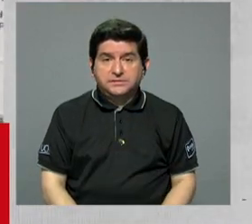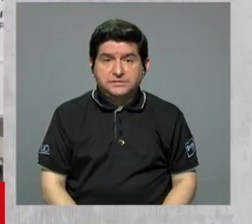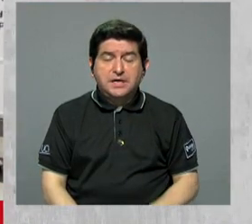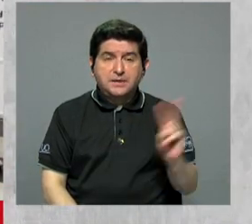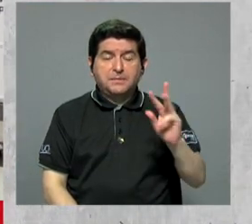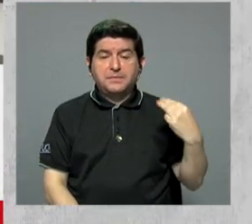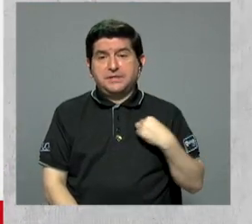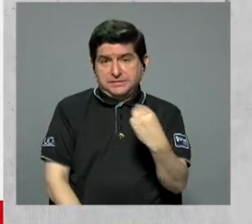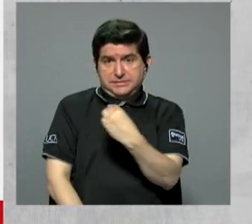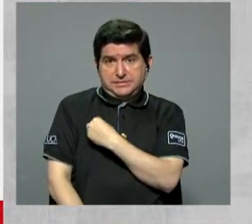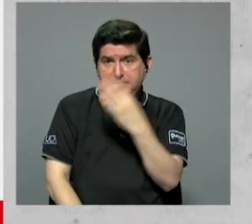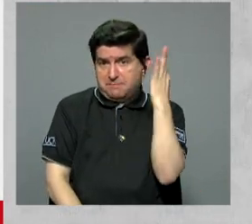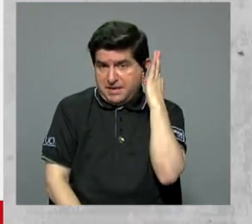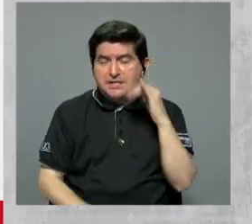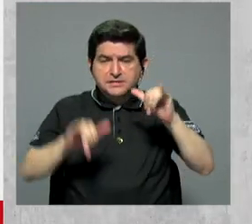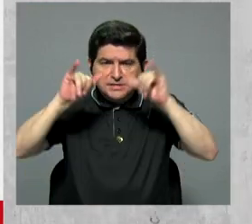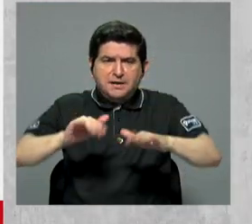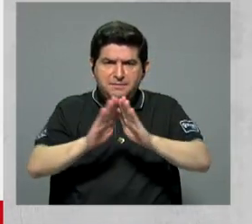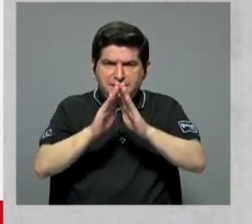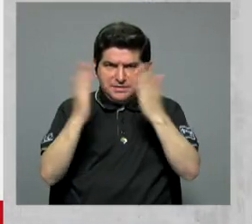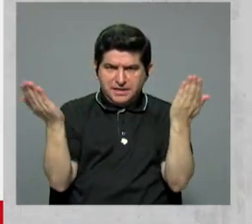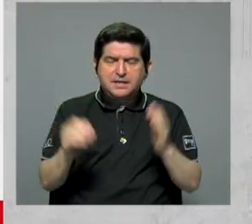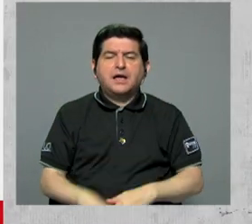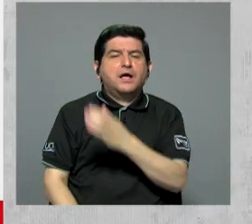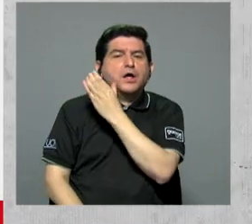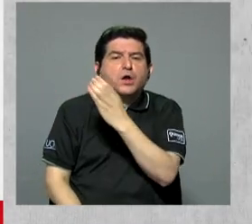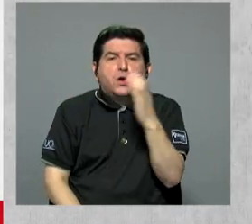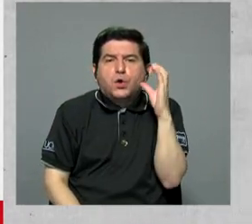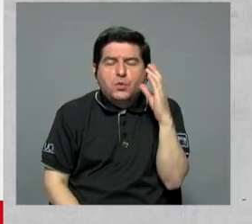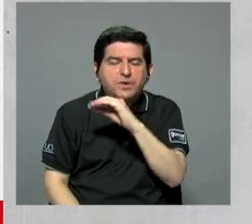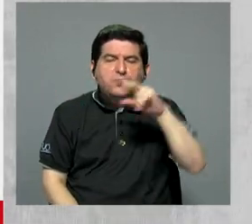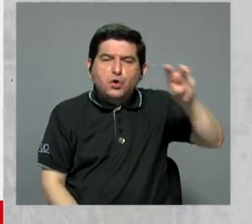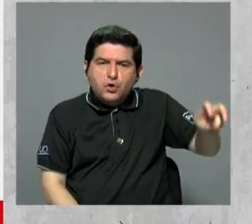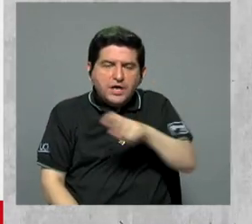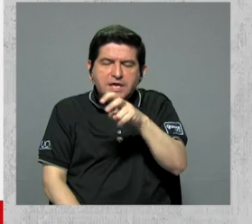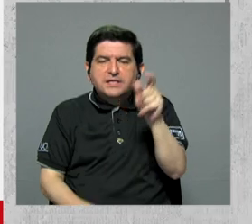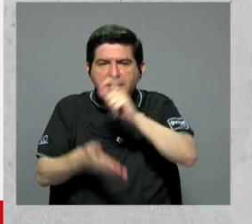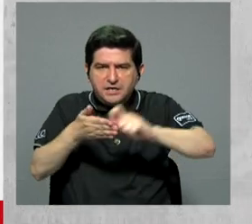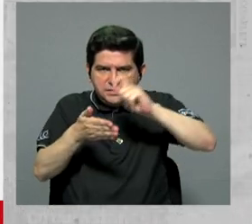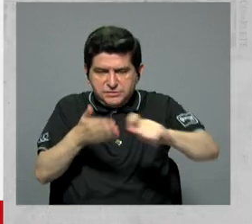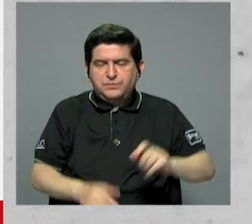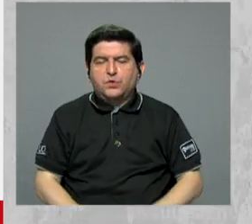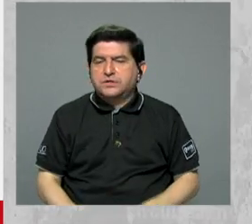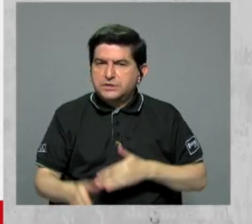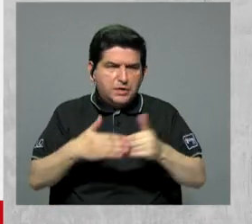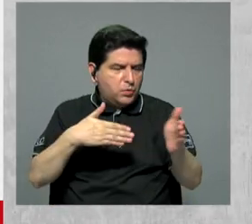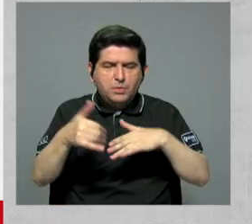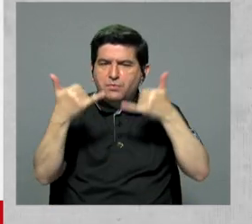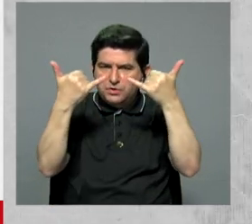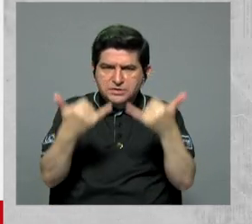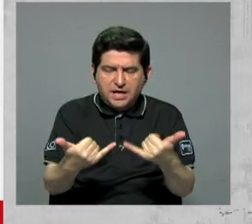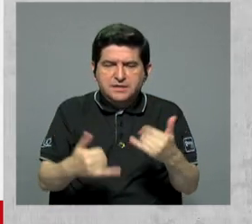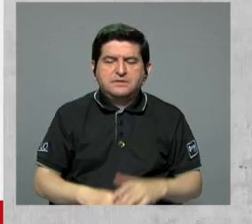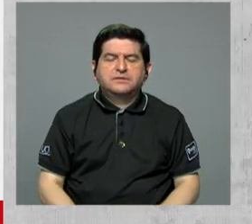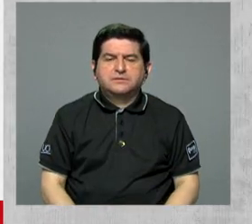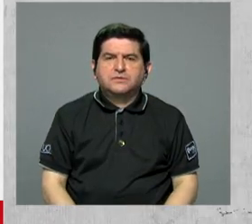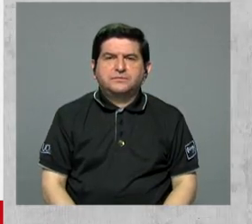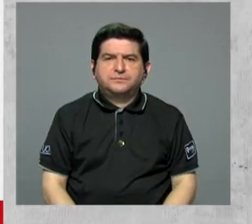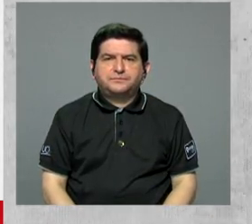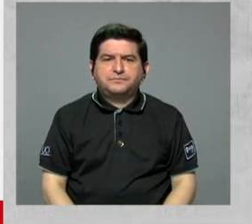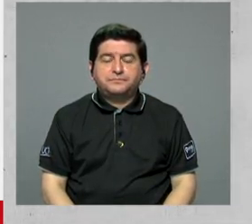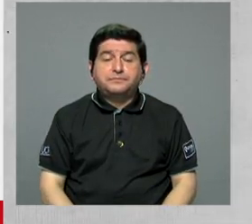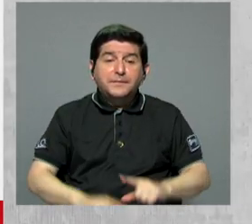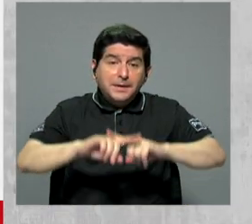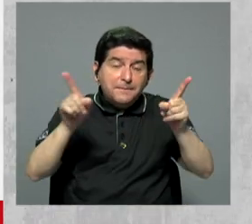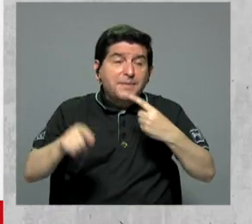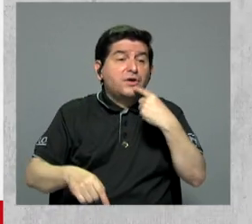pues la viceministra también indicó que se mantendrá la apertura de los comedores y del transporte escolar durante estas semanas a pesar de que ya la... Importantísimo. Sí, por